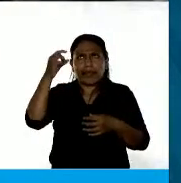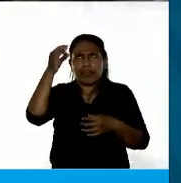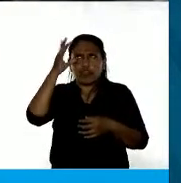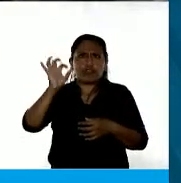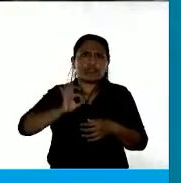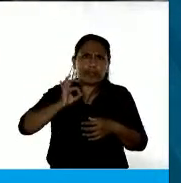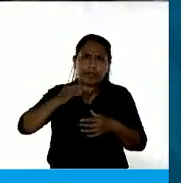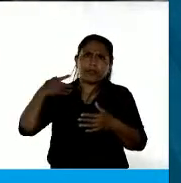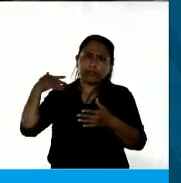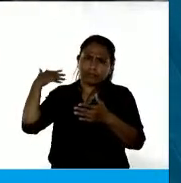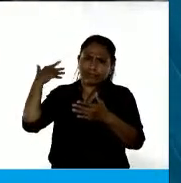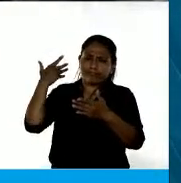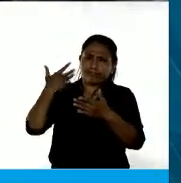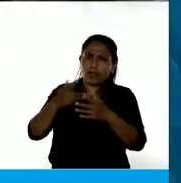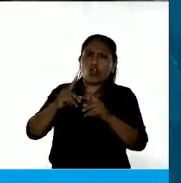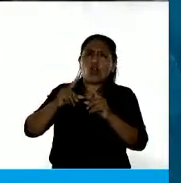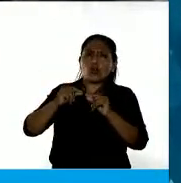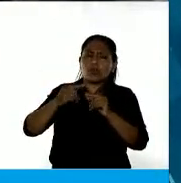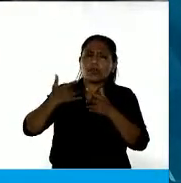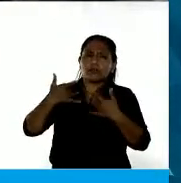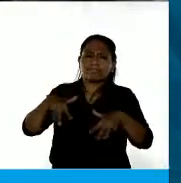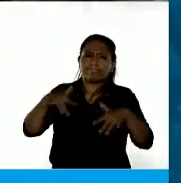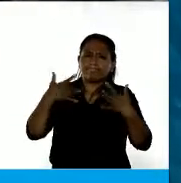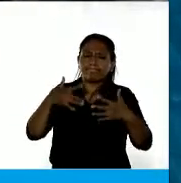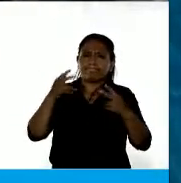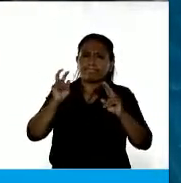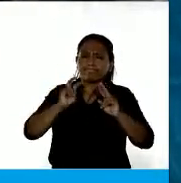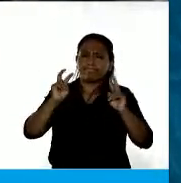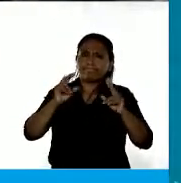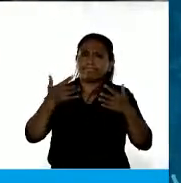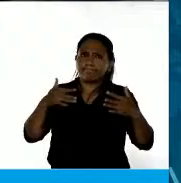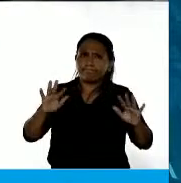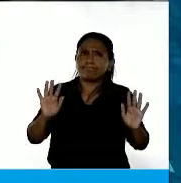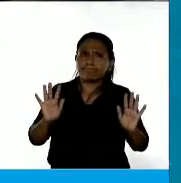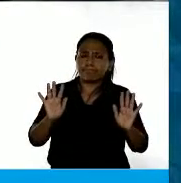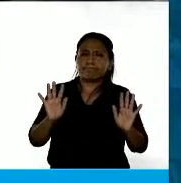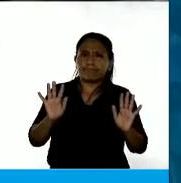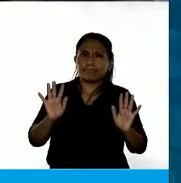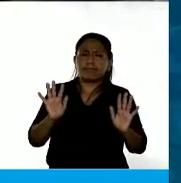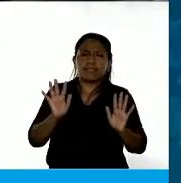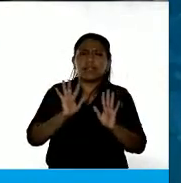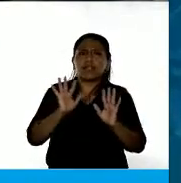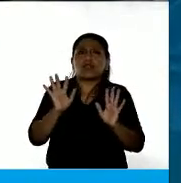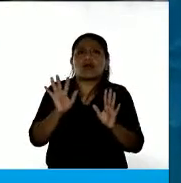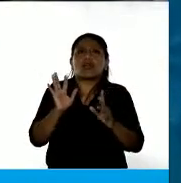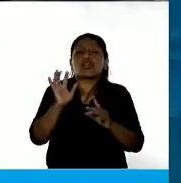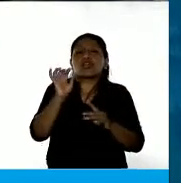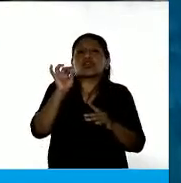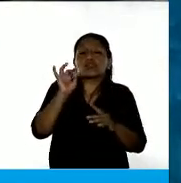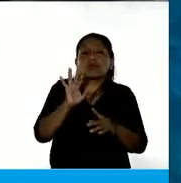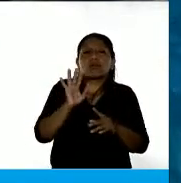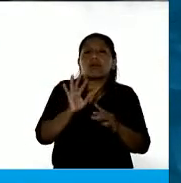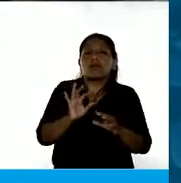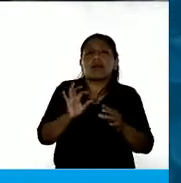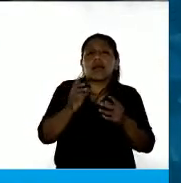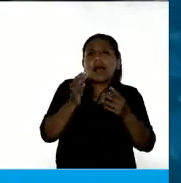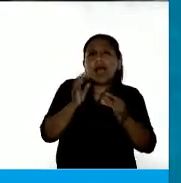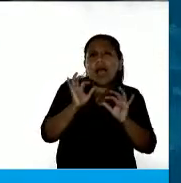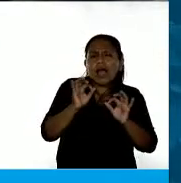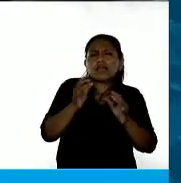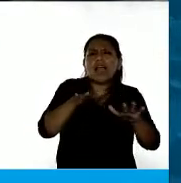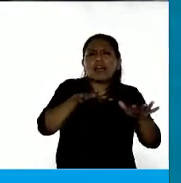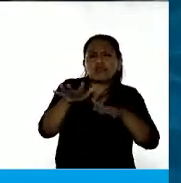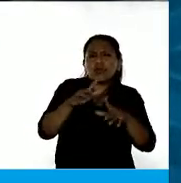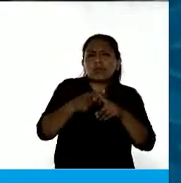las cifras son alarmantes y no es que no se hayan hecho cosas, sino que no alcanza, como decía la